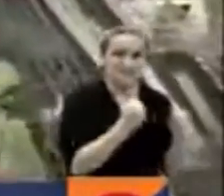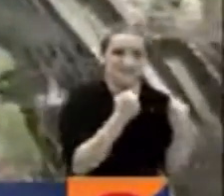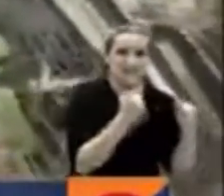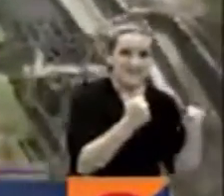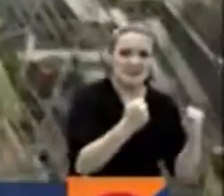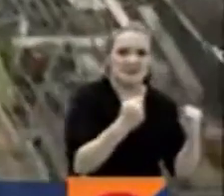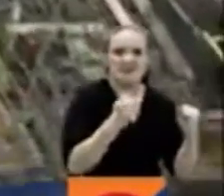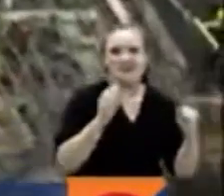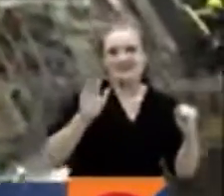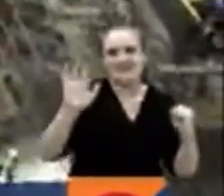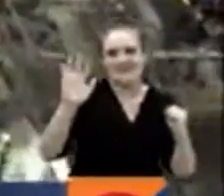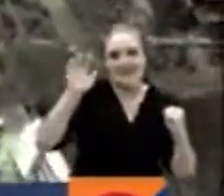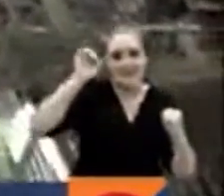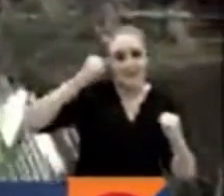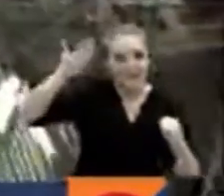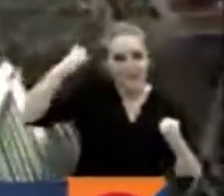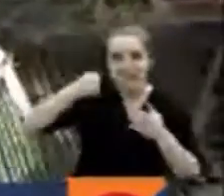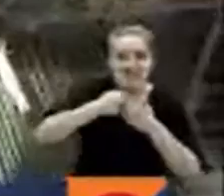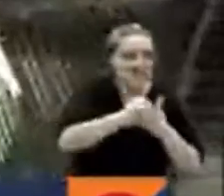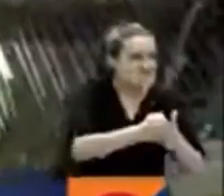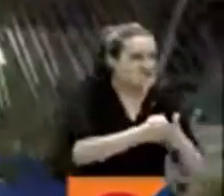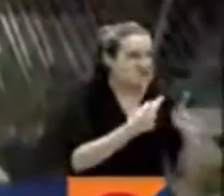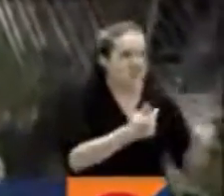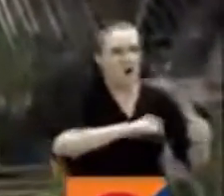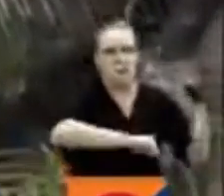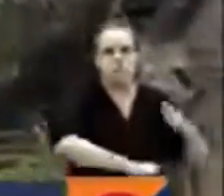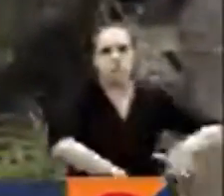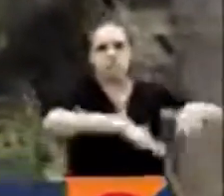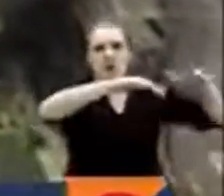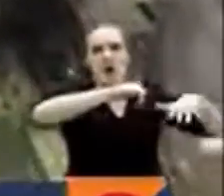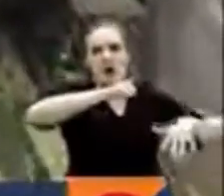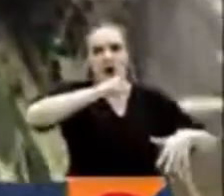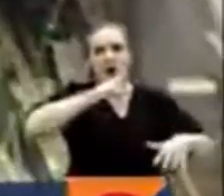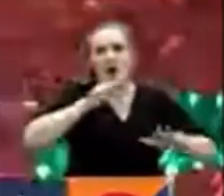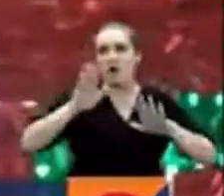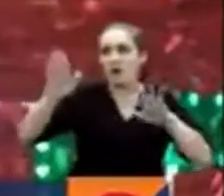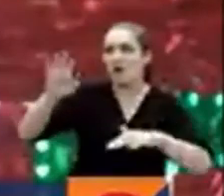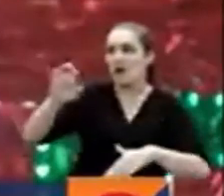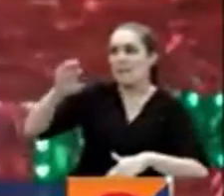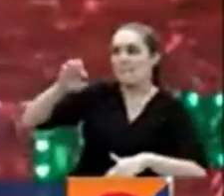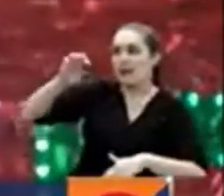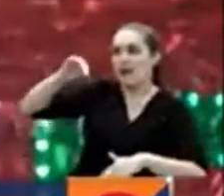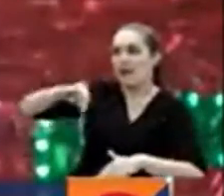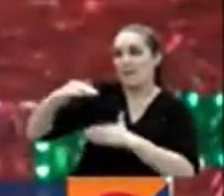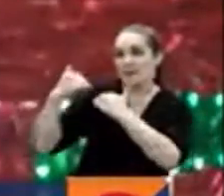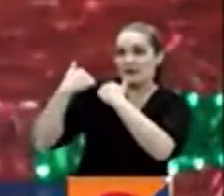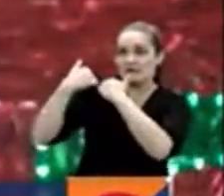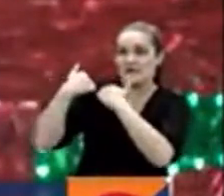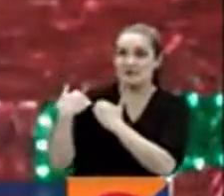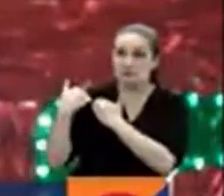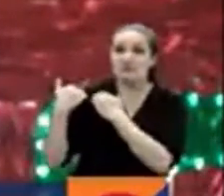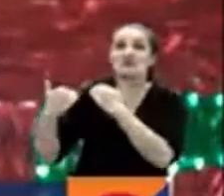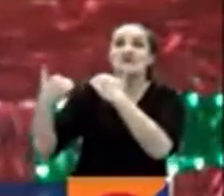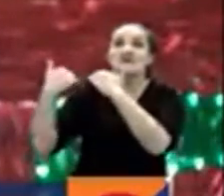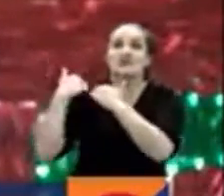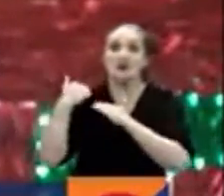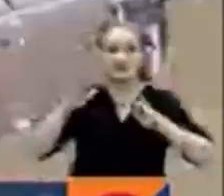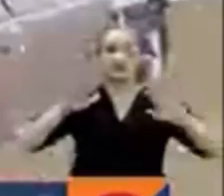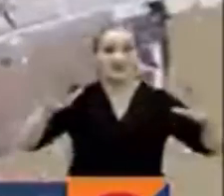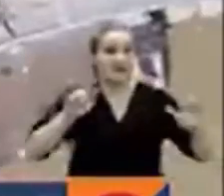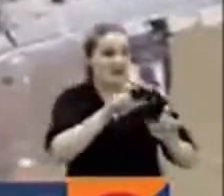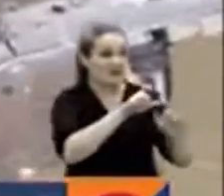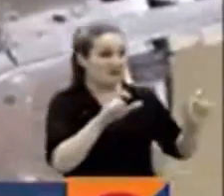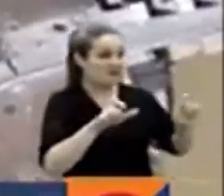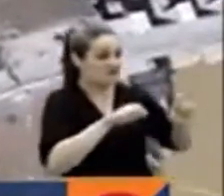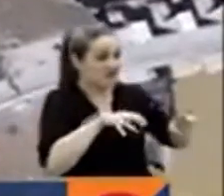medida lo que llevó al fracaso anterior. Estas empresas públicas de Medellín son responsables y esa responsabilidad se mide en vidas.